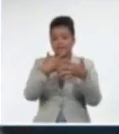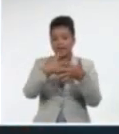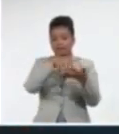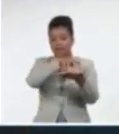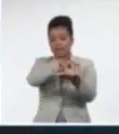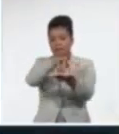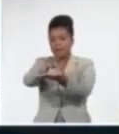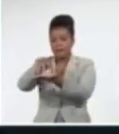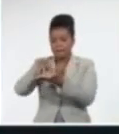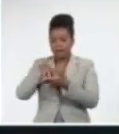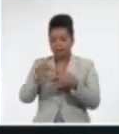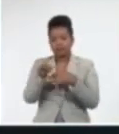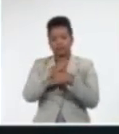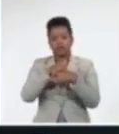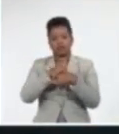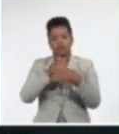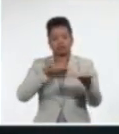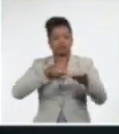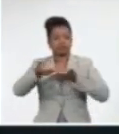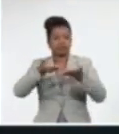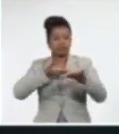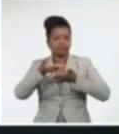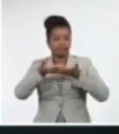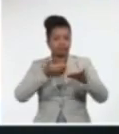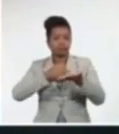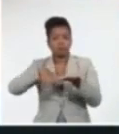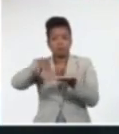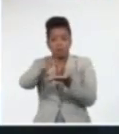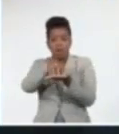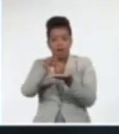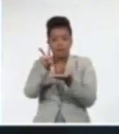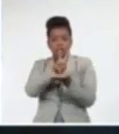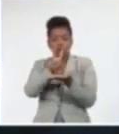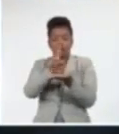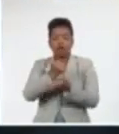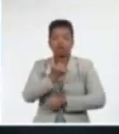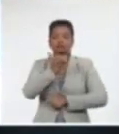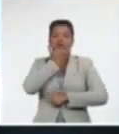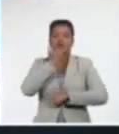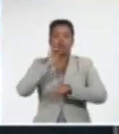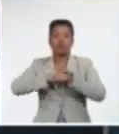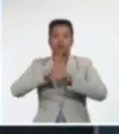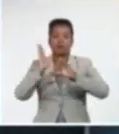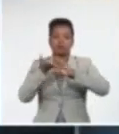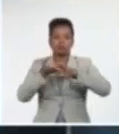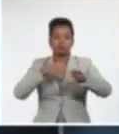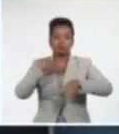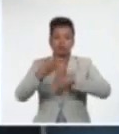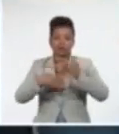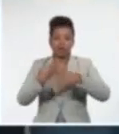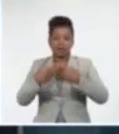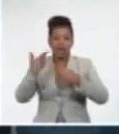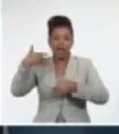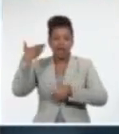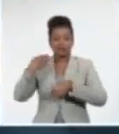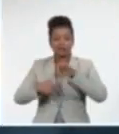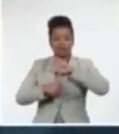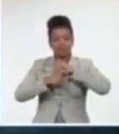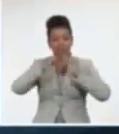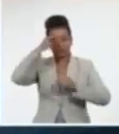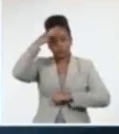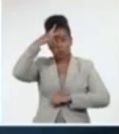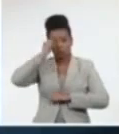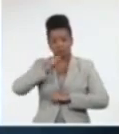PDVSA. Sus negocios en suelo venezolano fueron afectados por las sanciones aprobadas por el expresidente Donald Trump